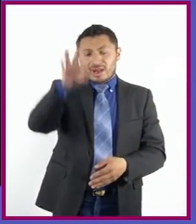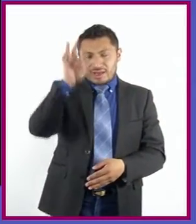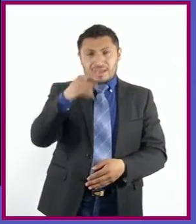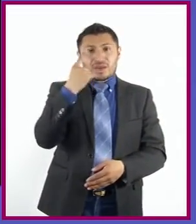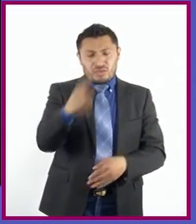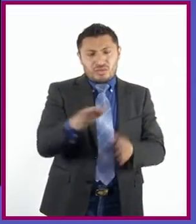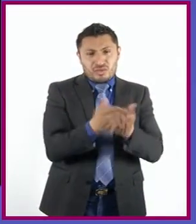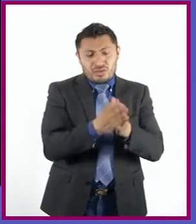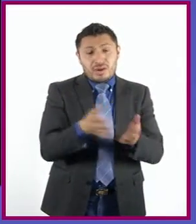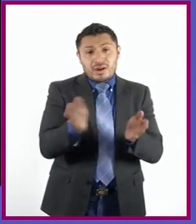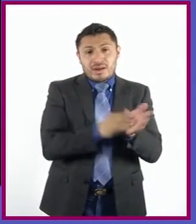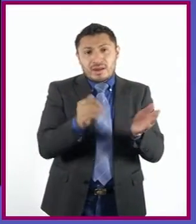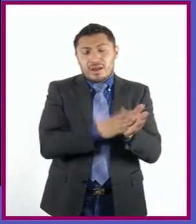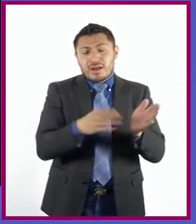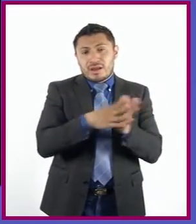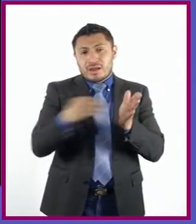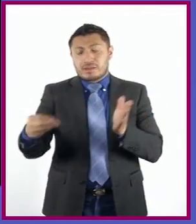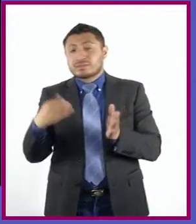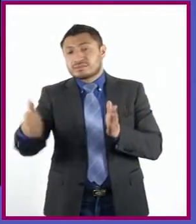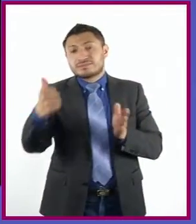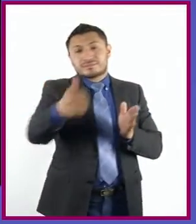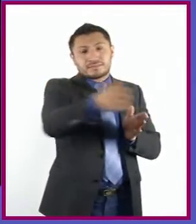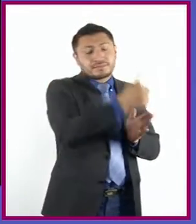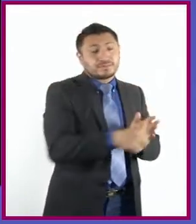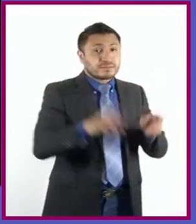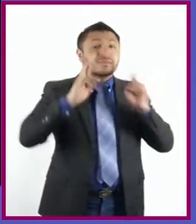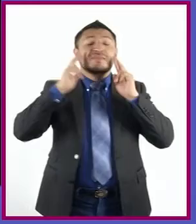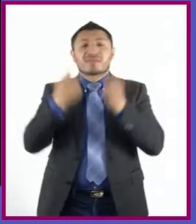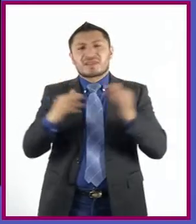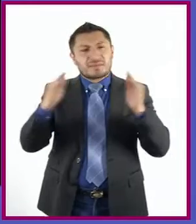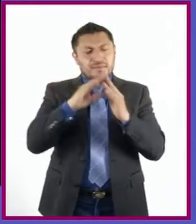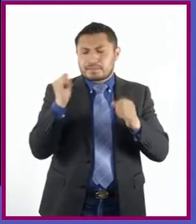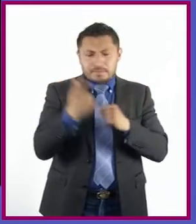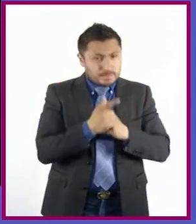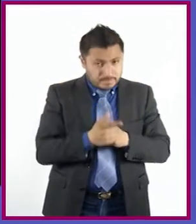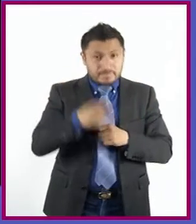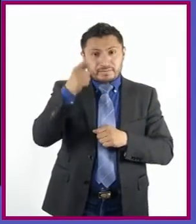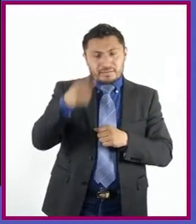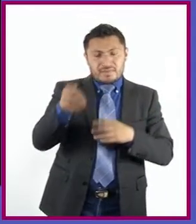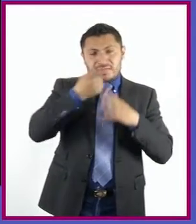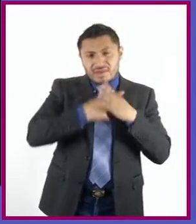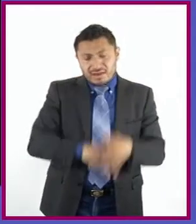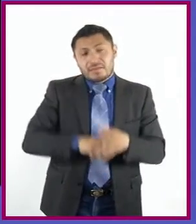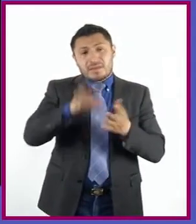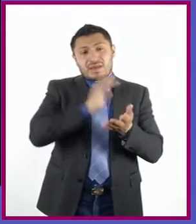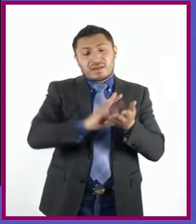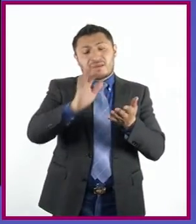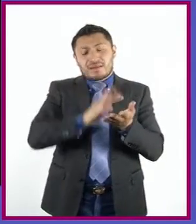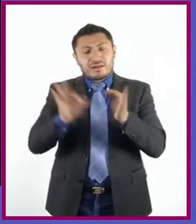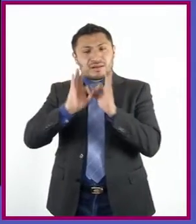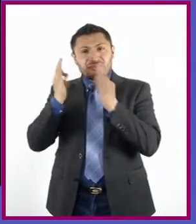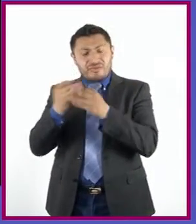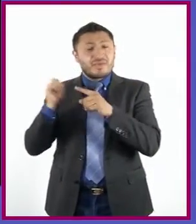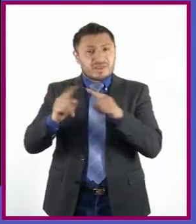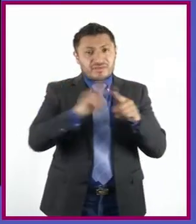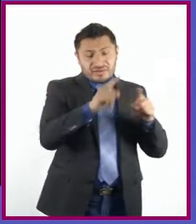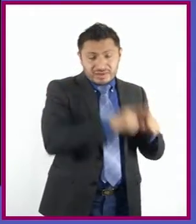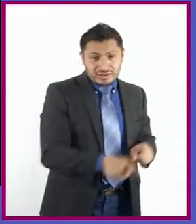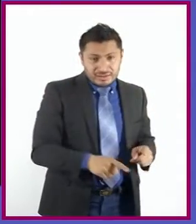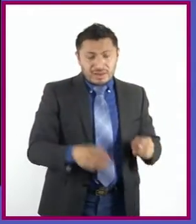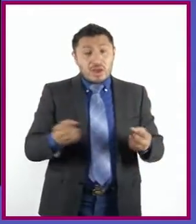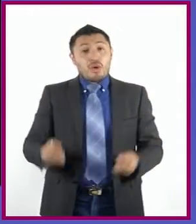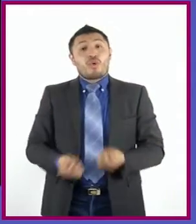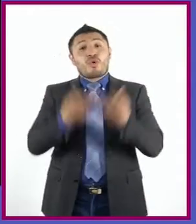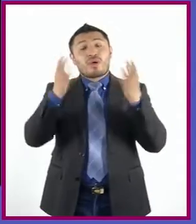su copia, se reúnan en la casa de alguno de ellos y empiecen a leer el texto de diferentes maneras. ¿Cuántas formas